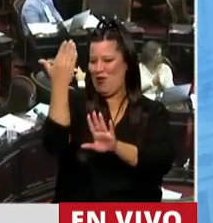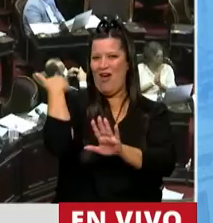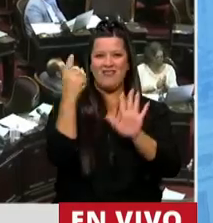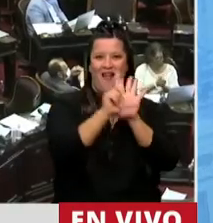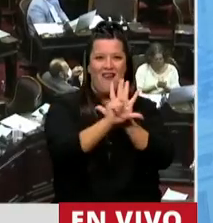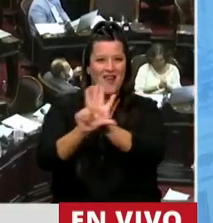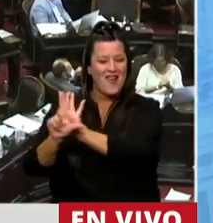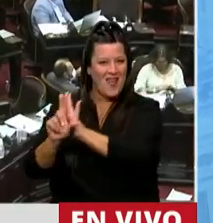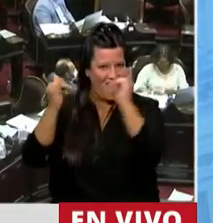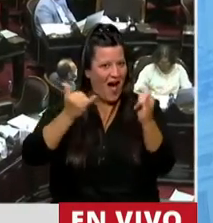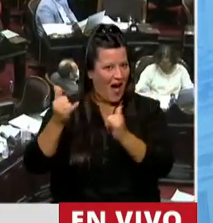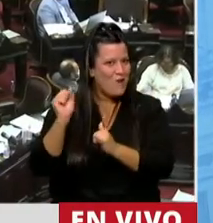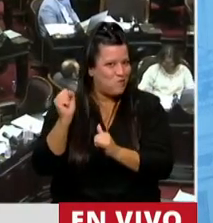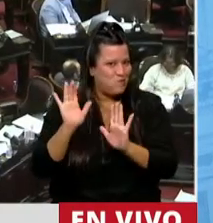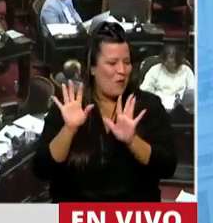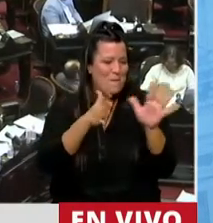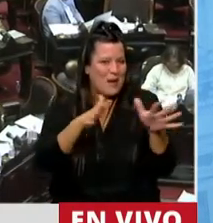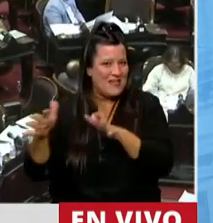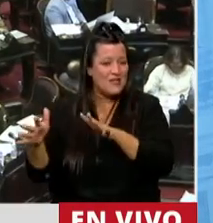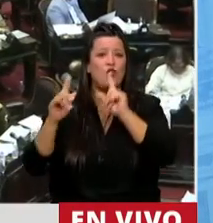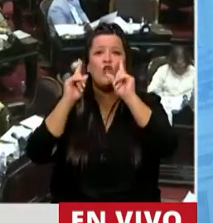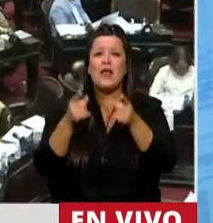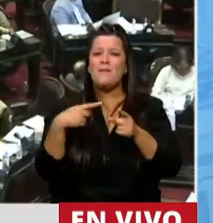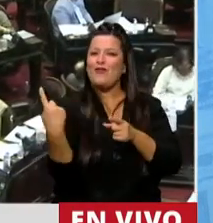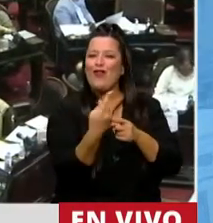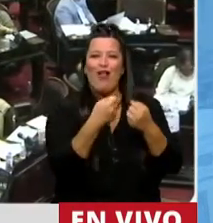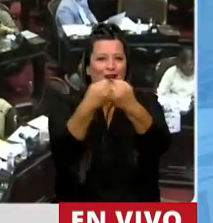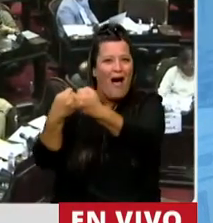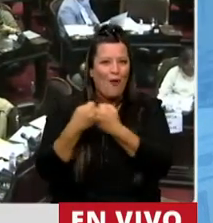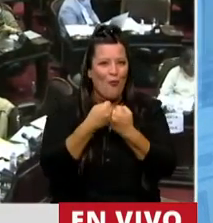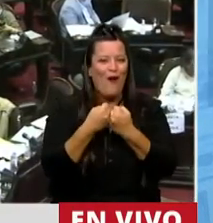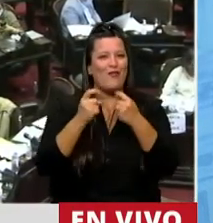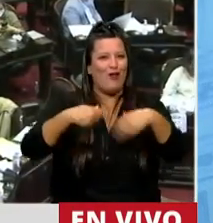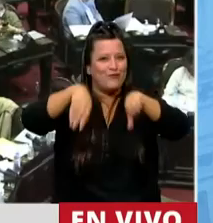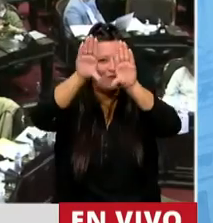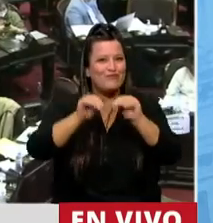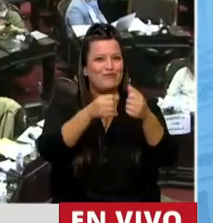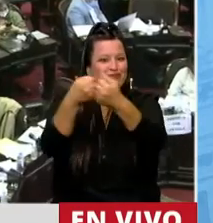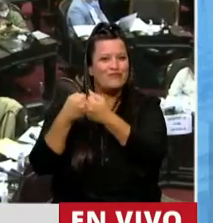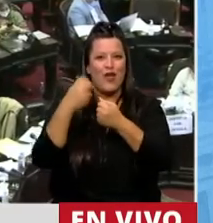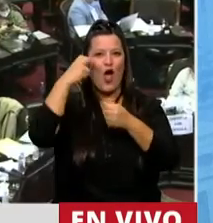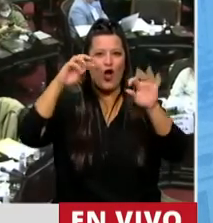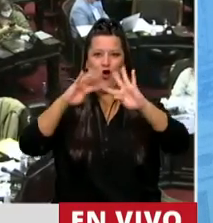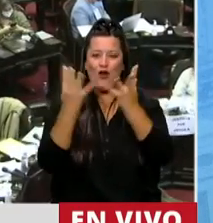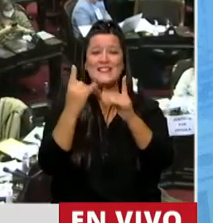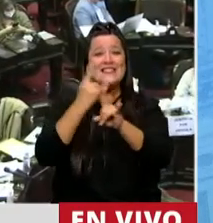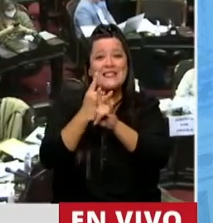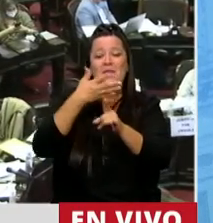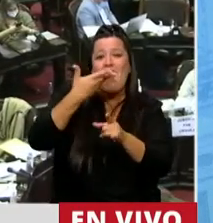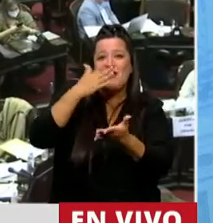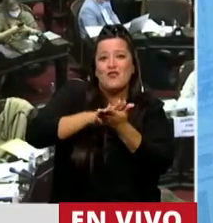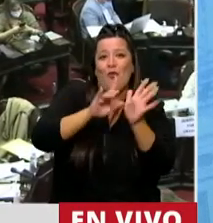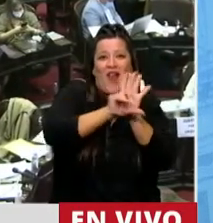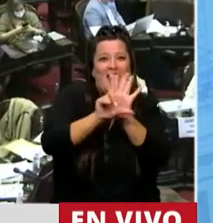y también en general el espíritu de consenso que primó en el Congreso argentino cada vez que se trataron estas